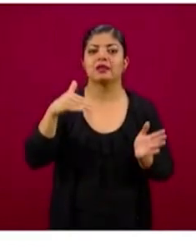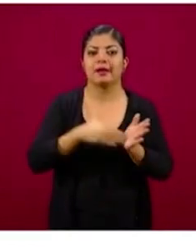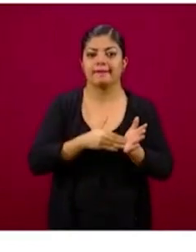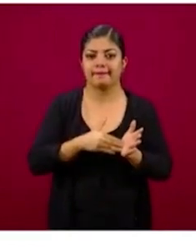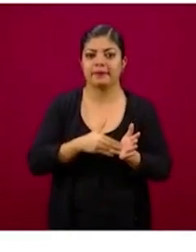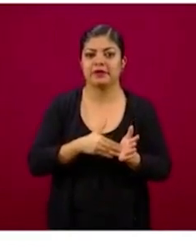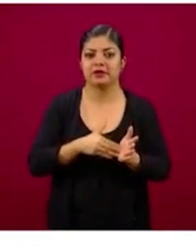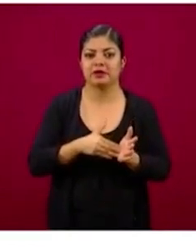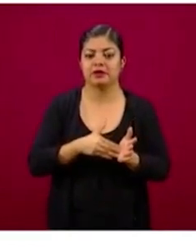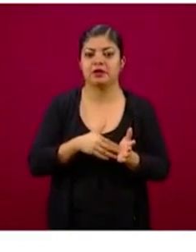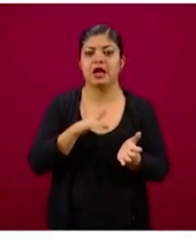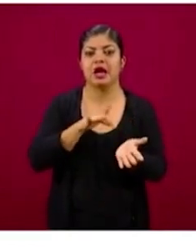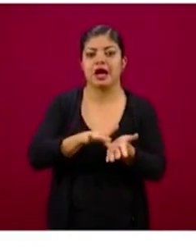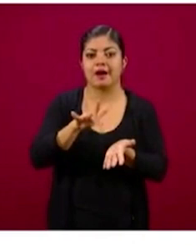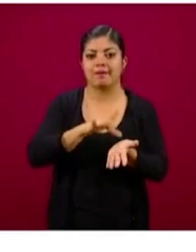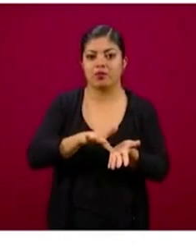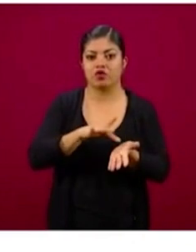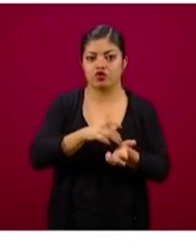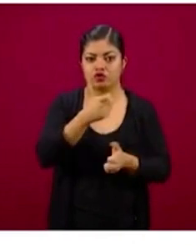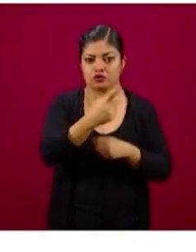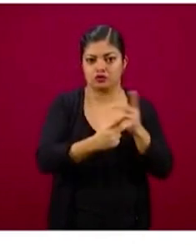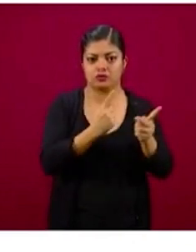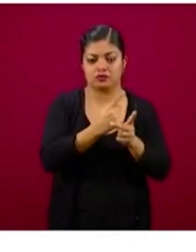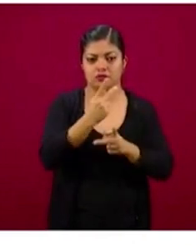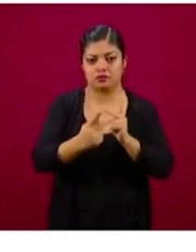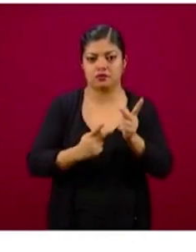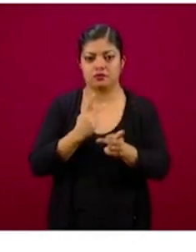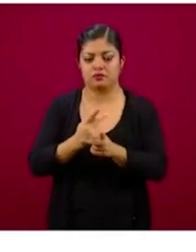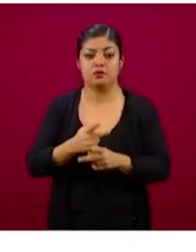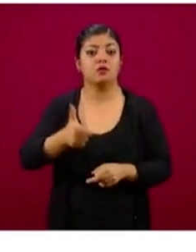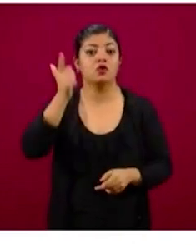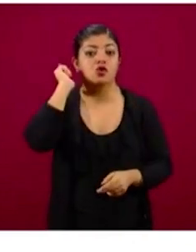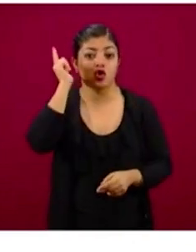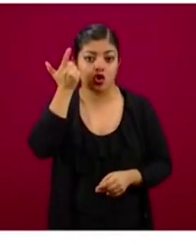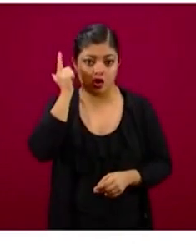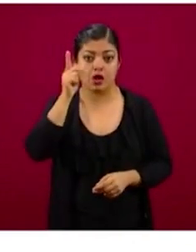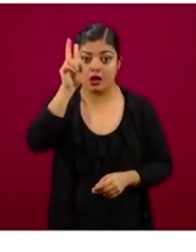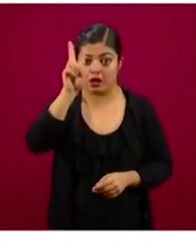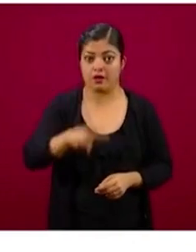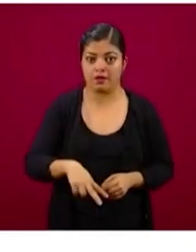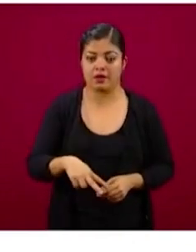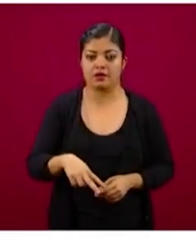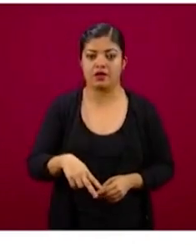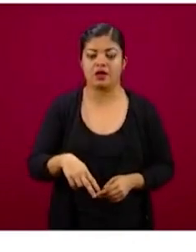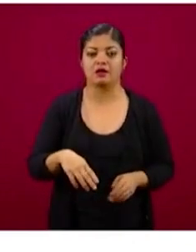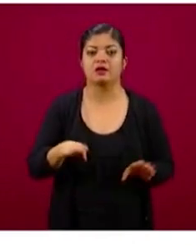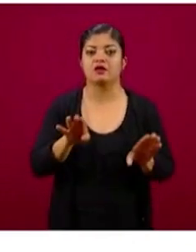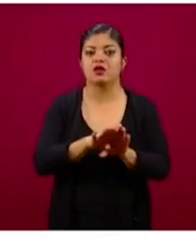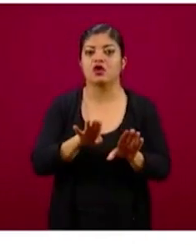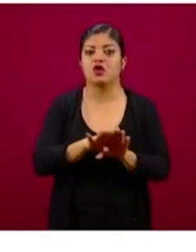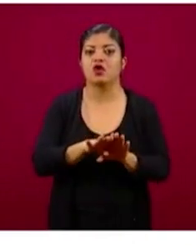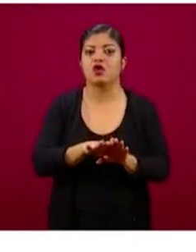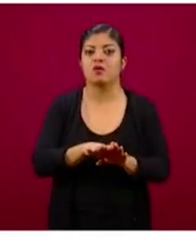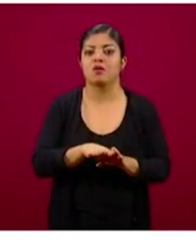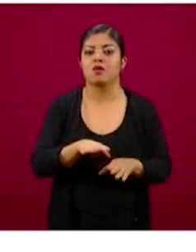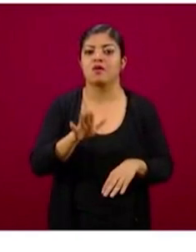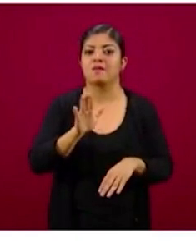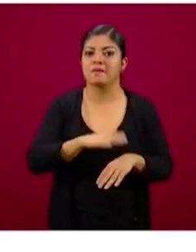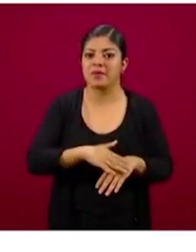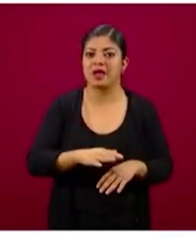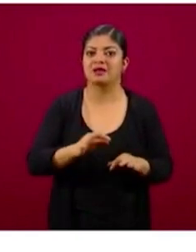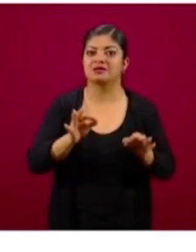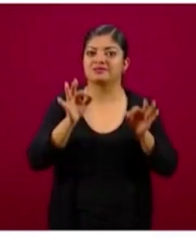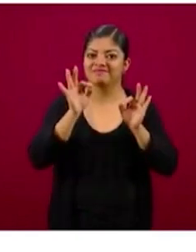apoyos financieros. Esperamos de verdad ya darle mucho mayor vigor a esta